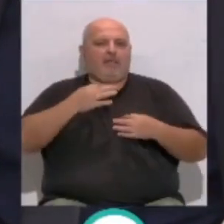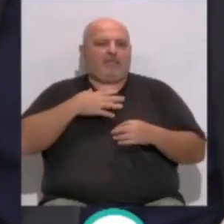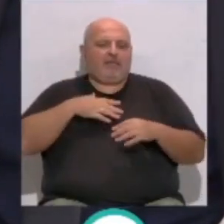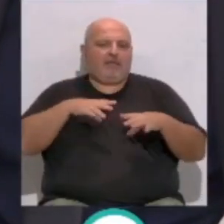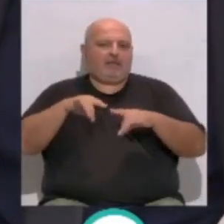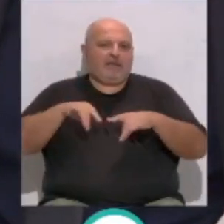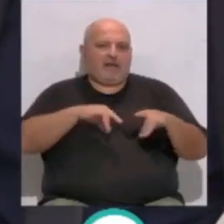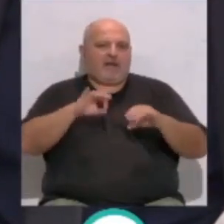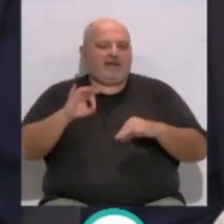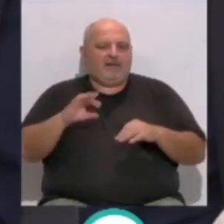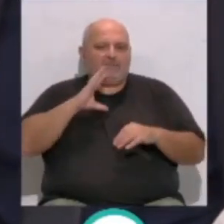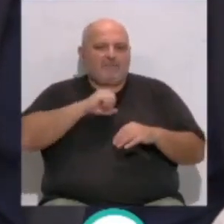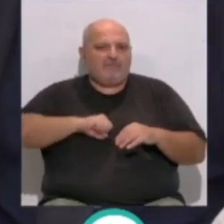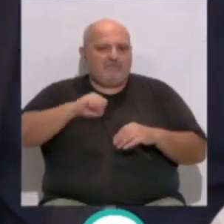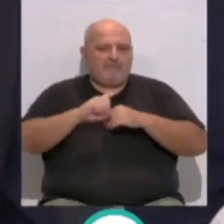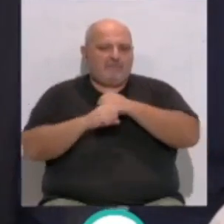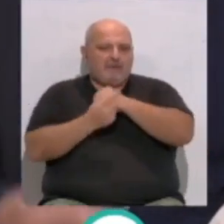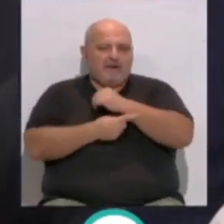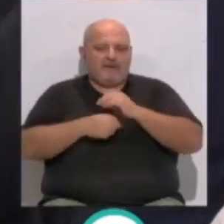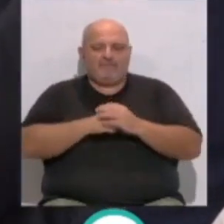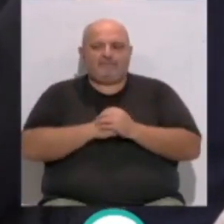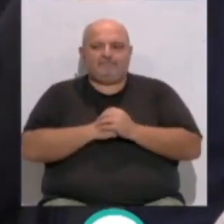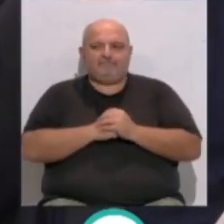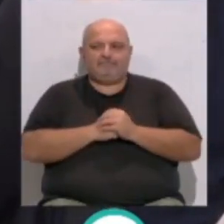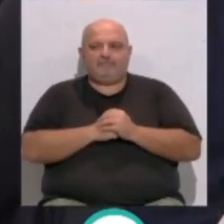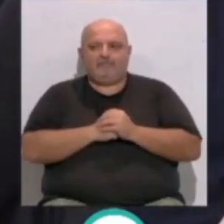tierra como es estos maravillosos parques naturales que tenemos.